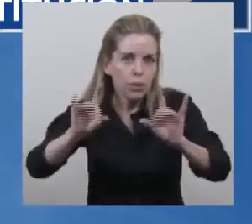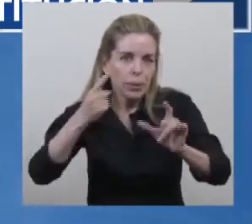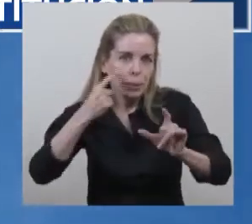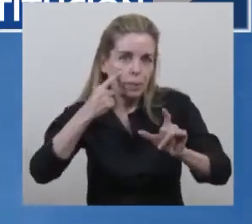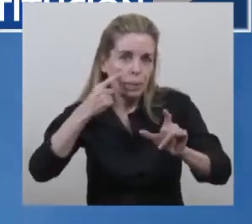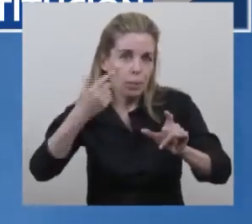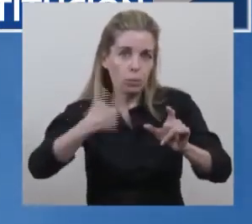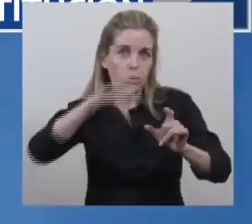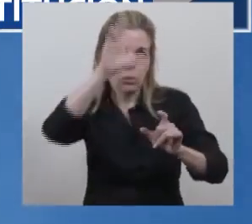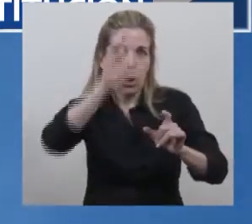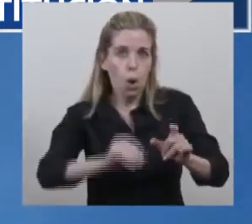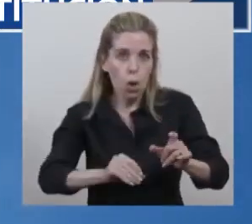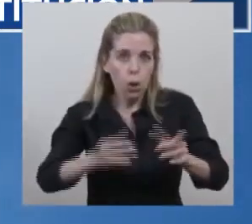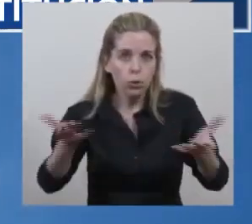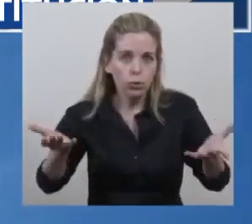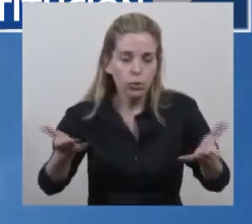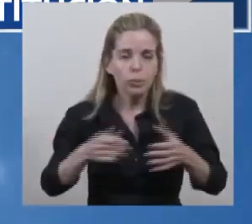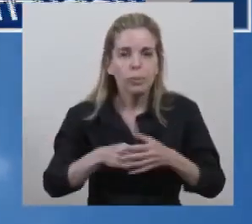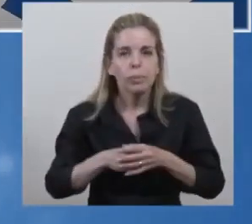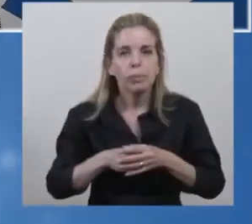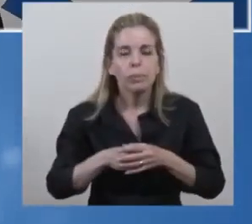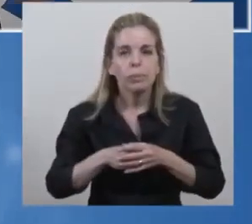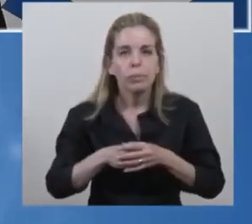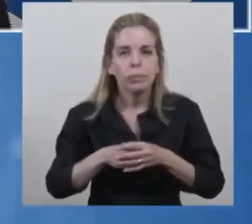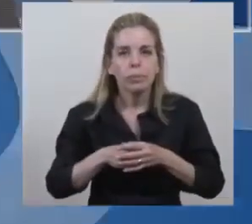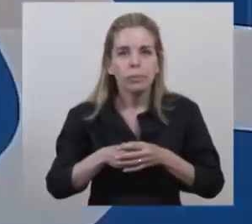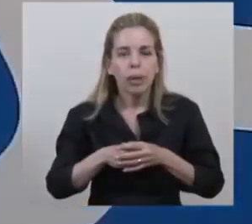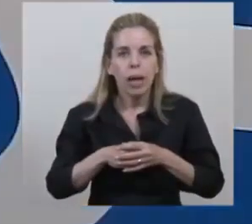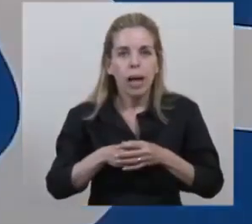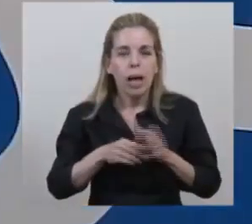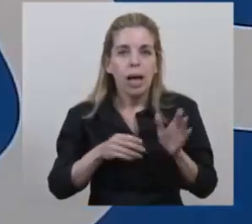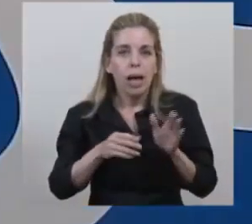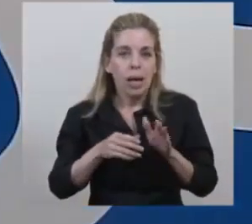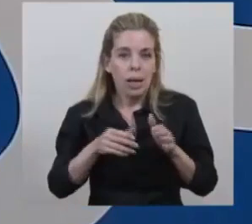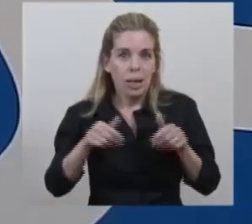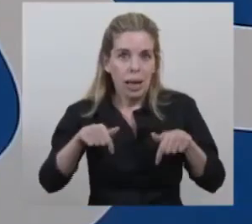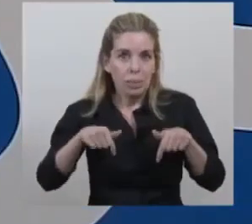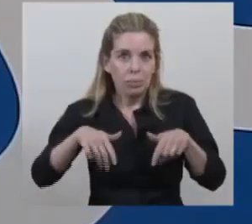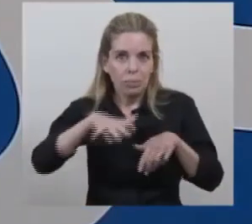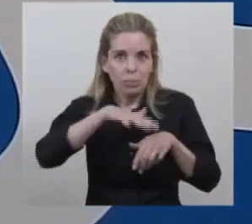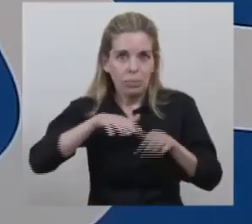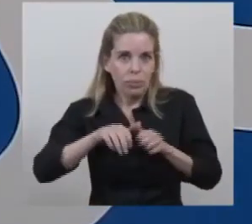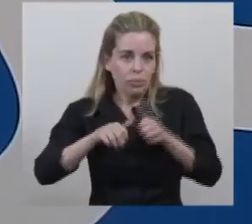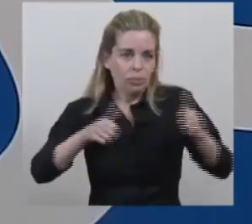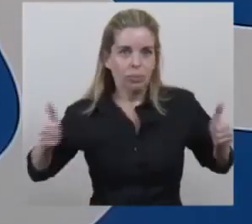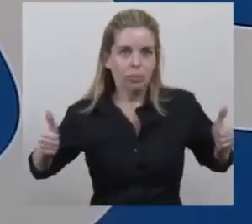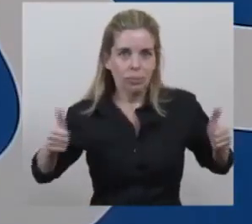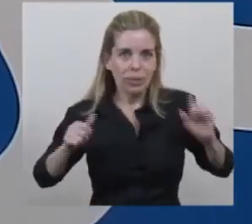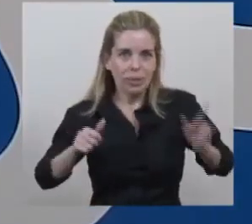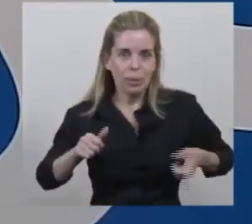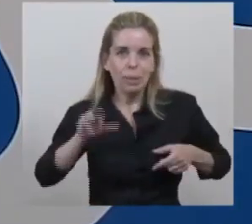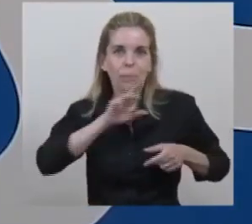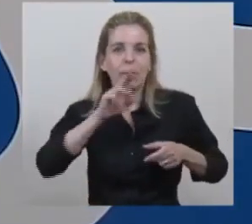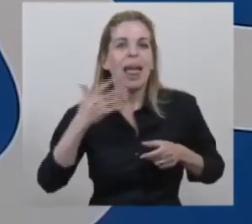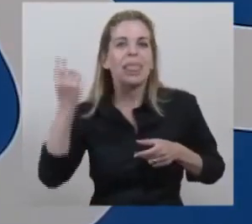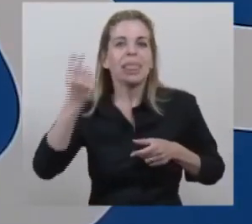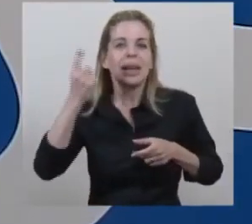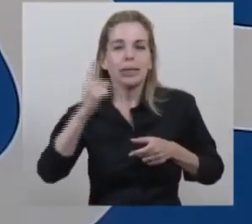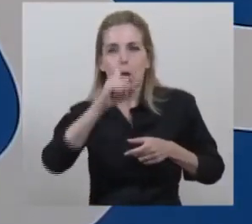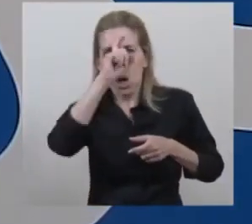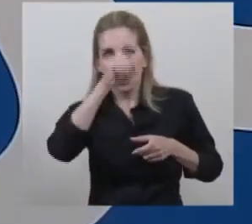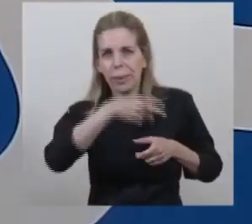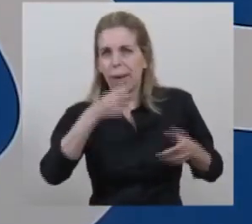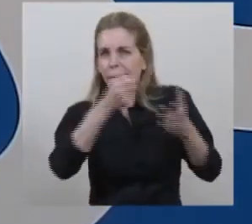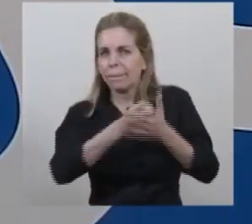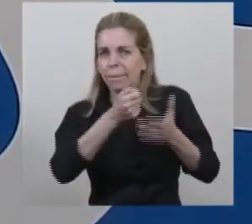atravesando todo el país. A mi izquierda tengo a la directora también de nuestro hospital que ha trabajado fuertemente,